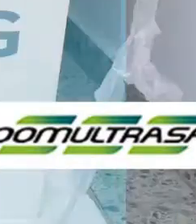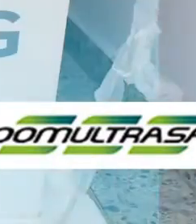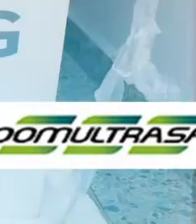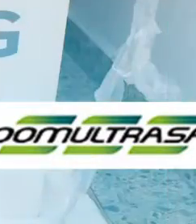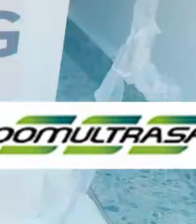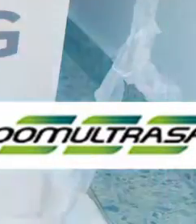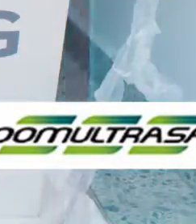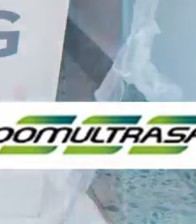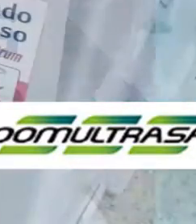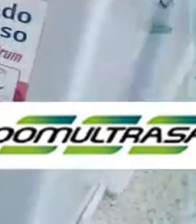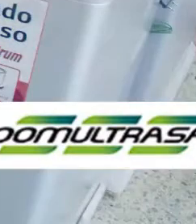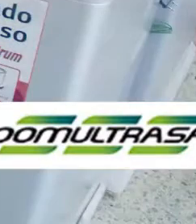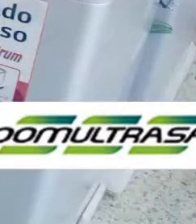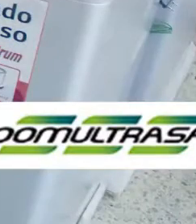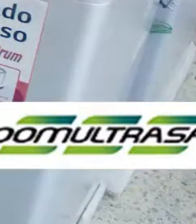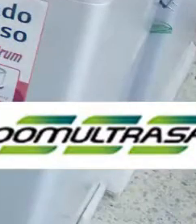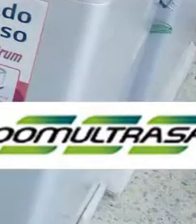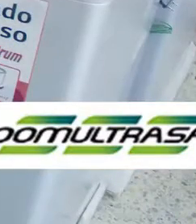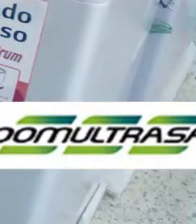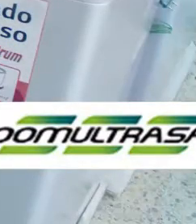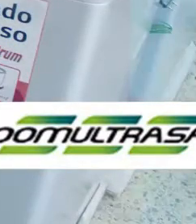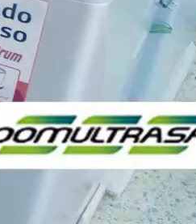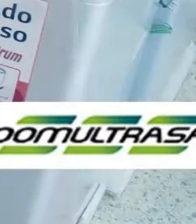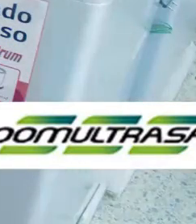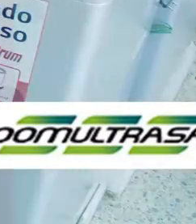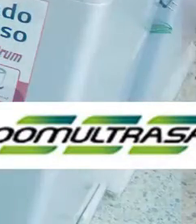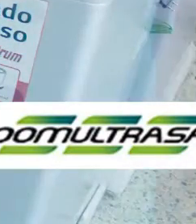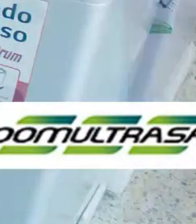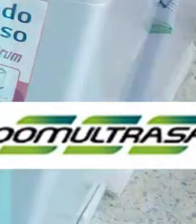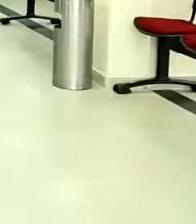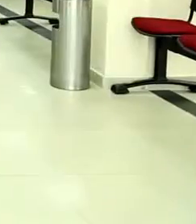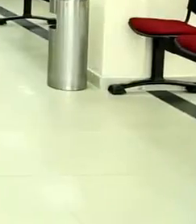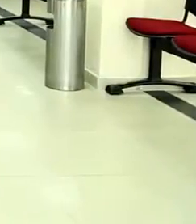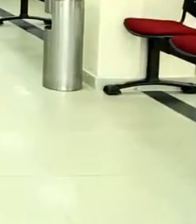ESA. Nuestra pasión es mejorar su vida. Visítenos.